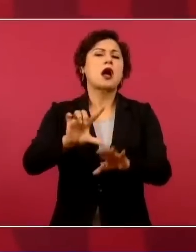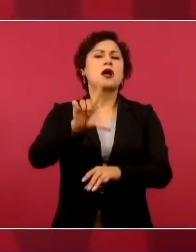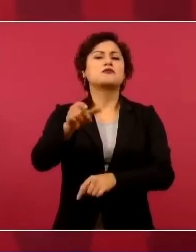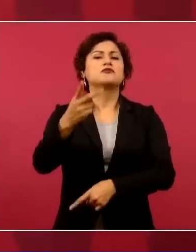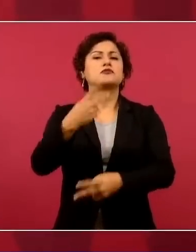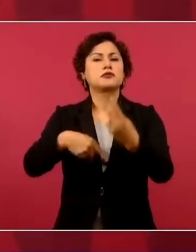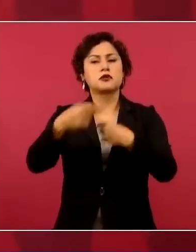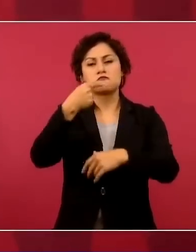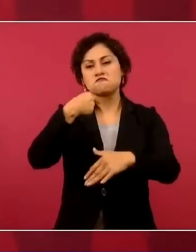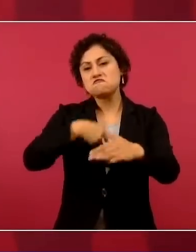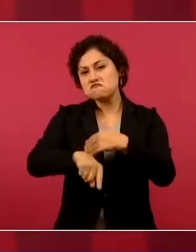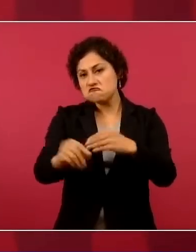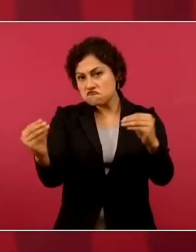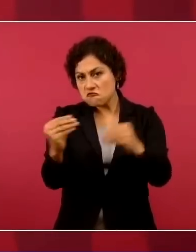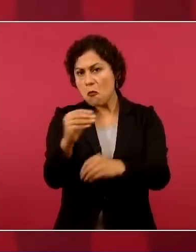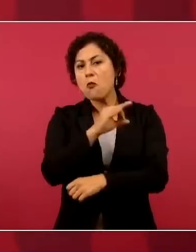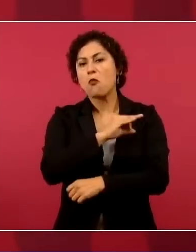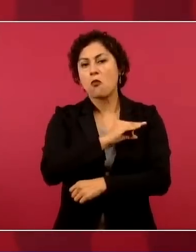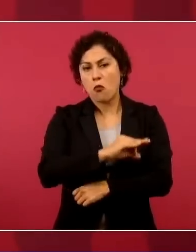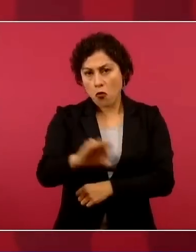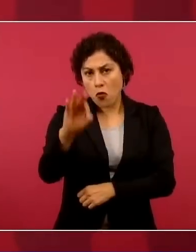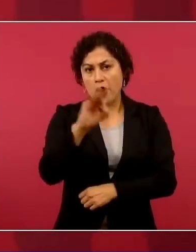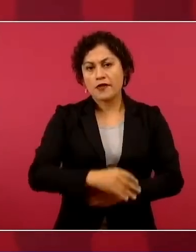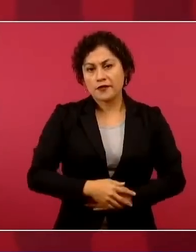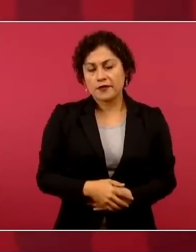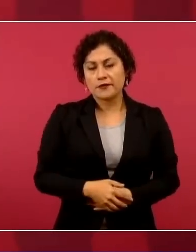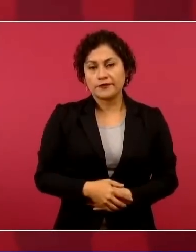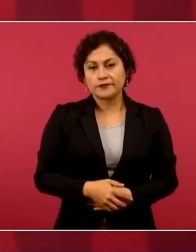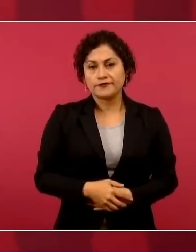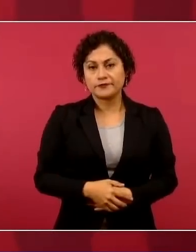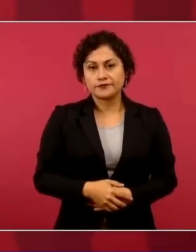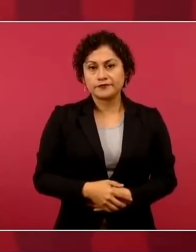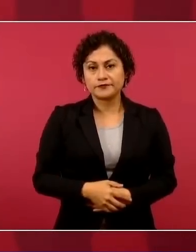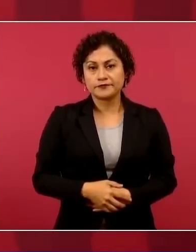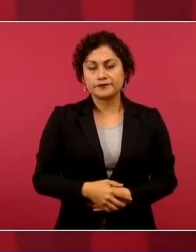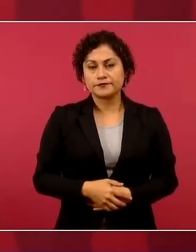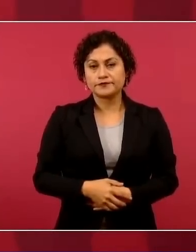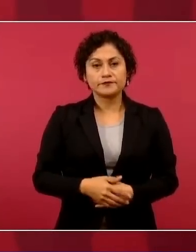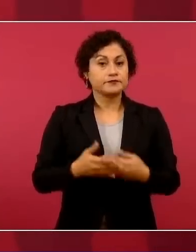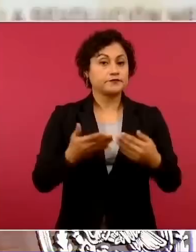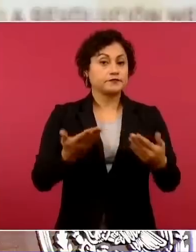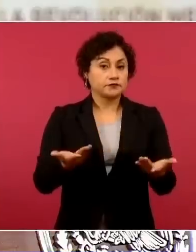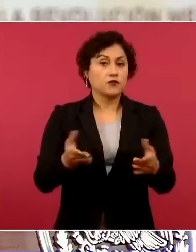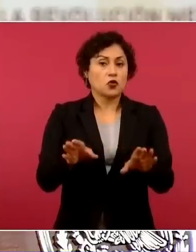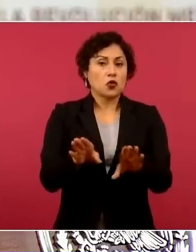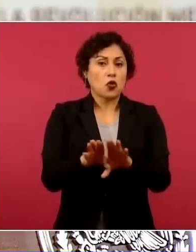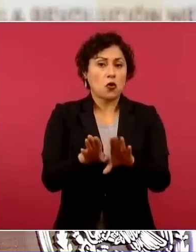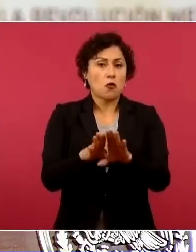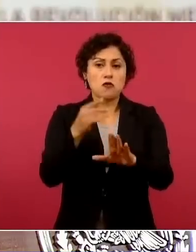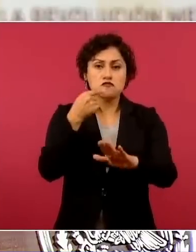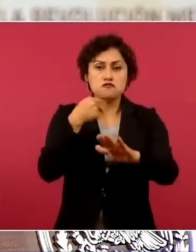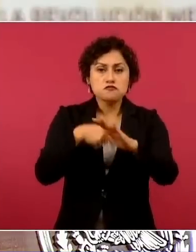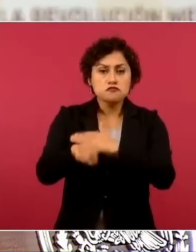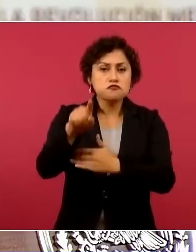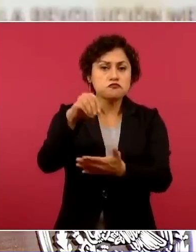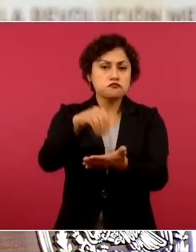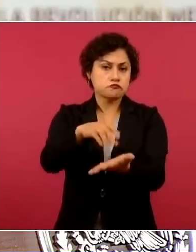con el alegato de que es